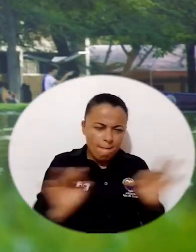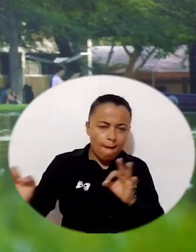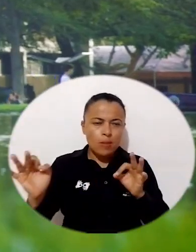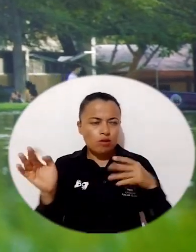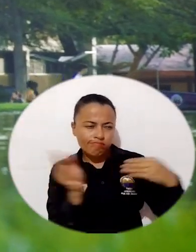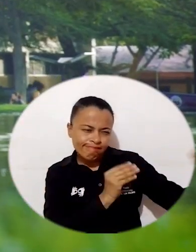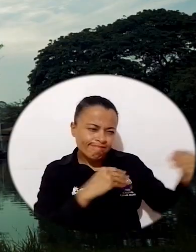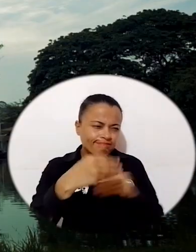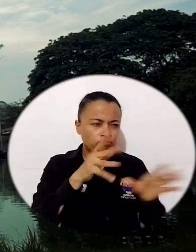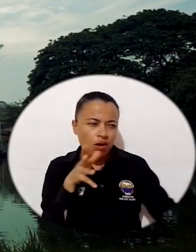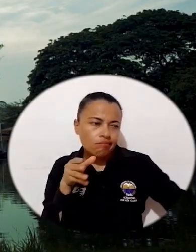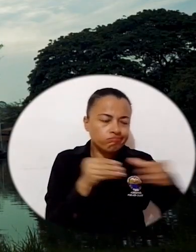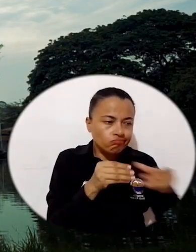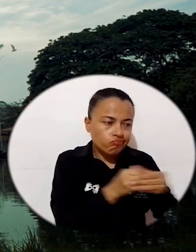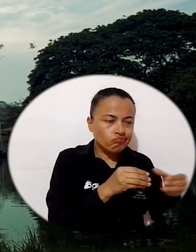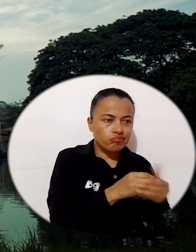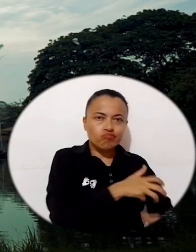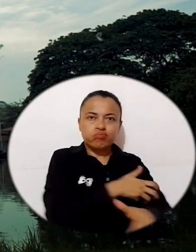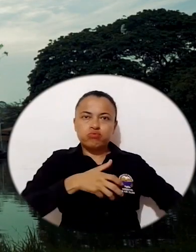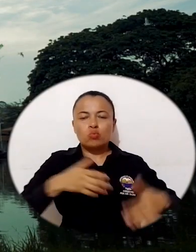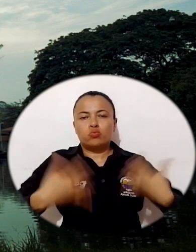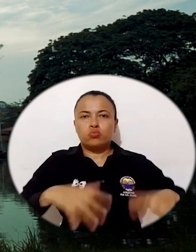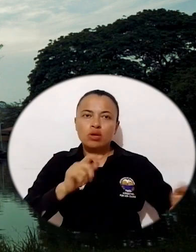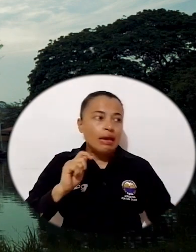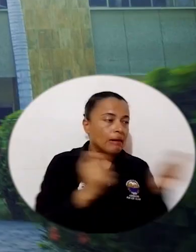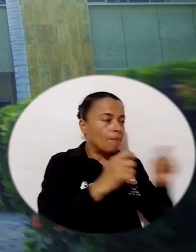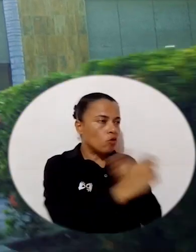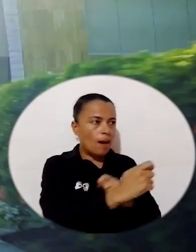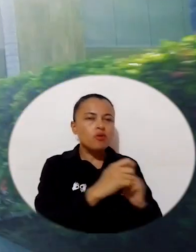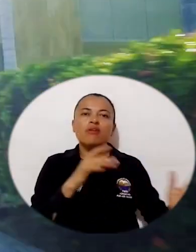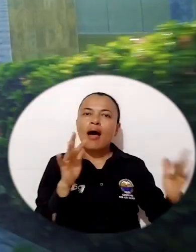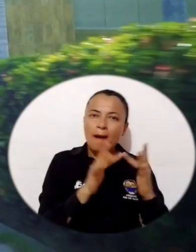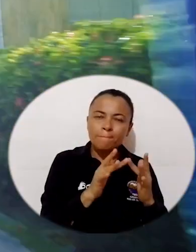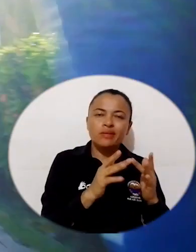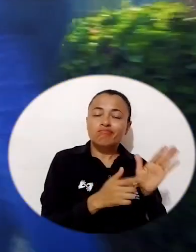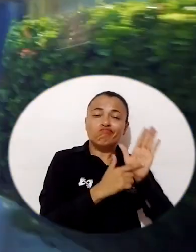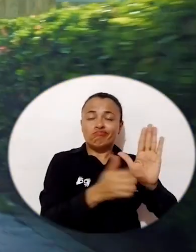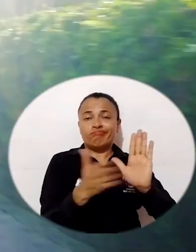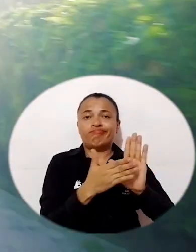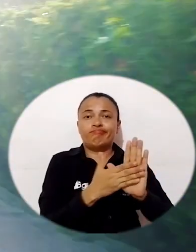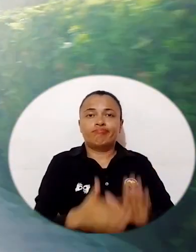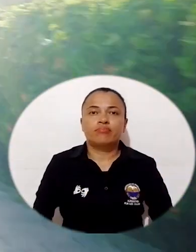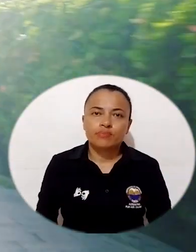organización dinámica y flexible con capacidad adaptativa al cambio y orientada a resultados.